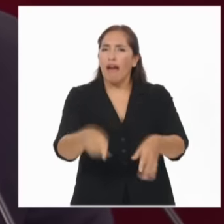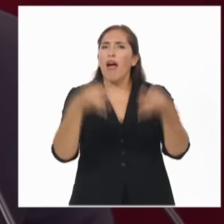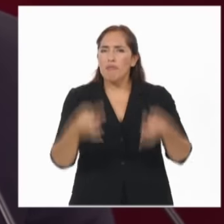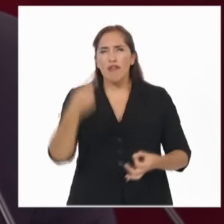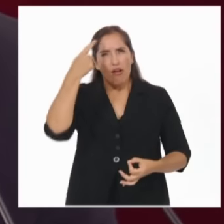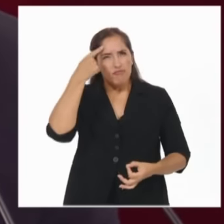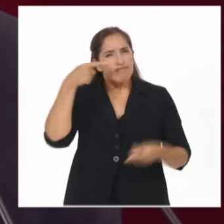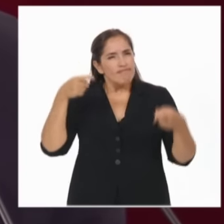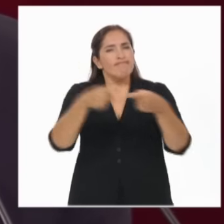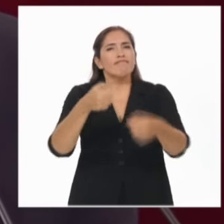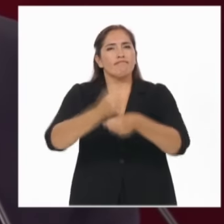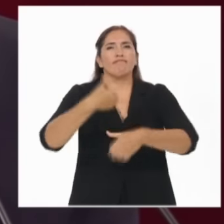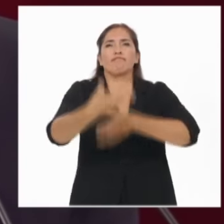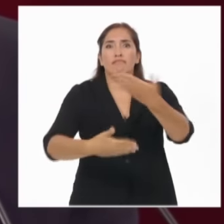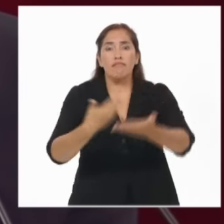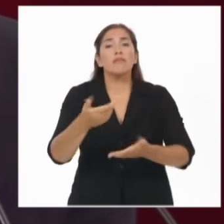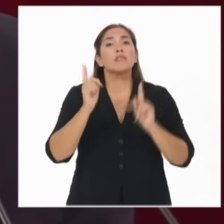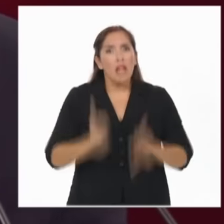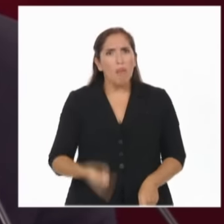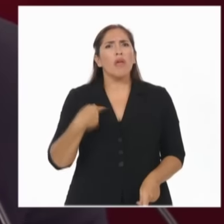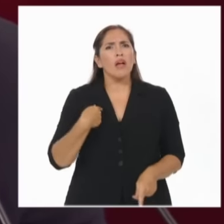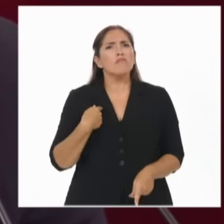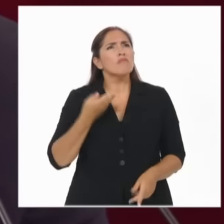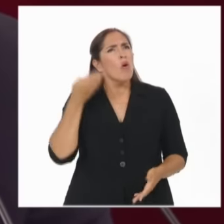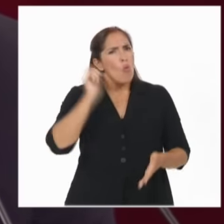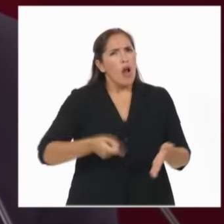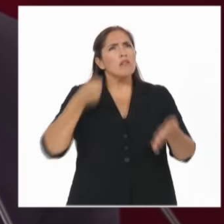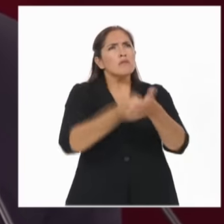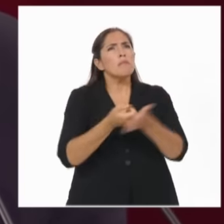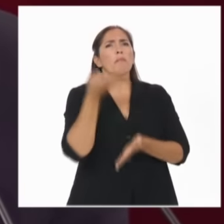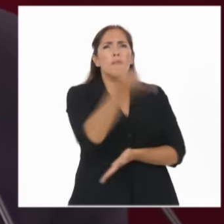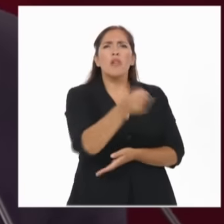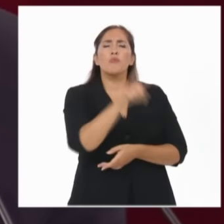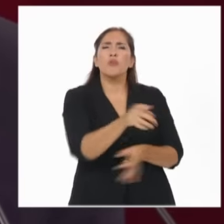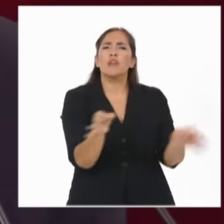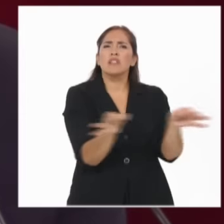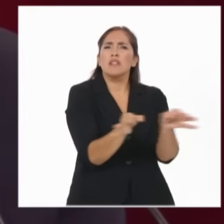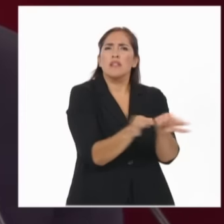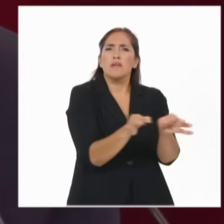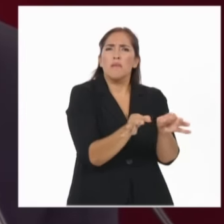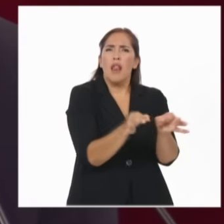incluyendo nuestro legítimo reclamo por las Islas Malvinas, Georgia y San Luis del Sur.